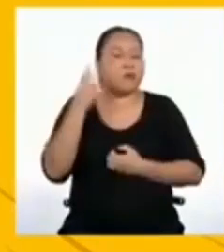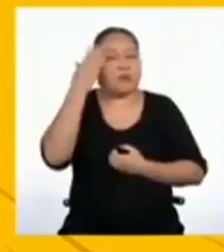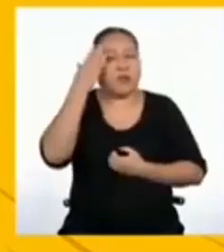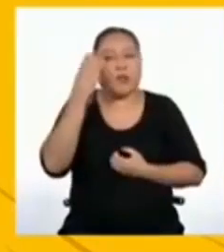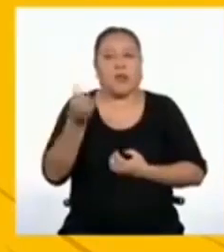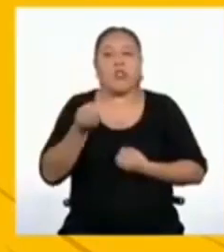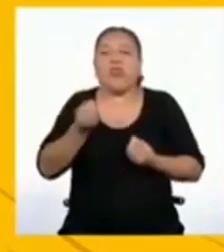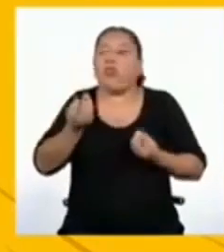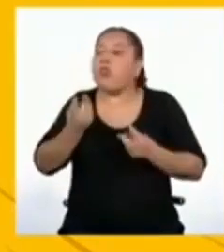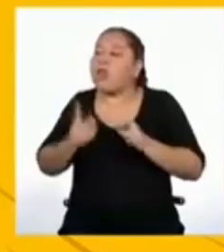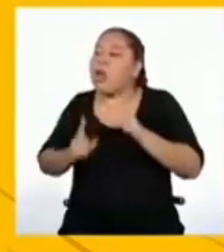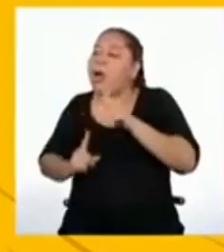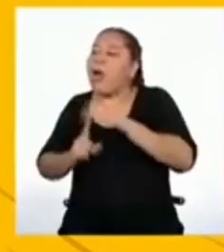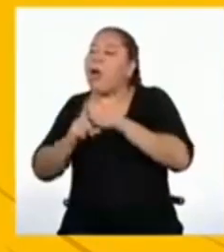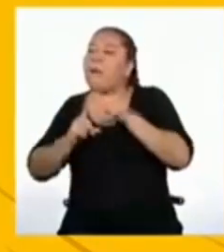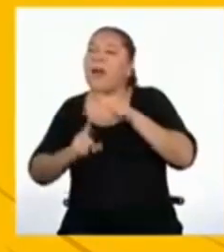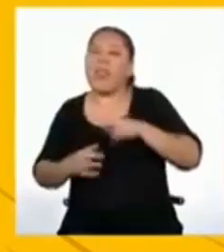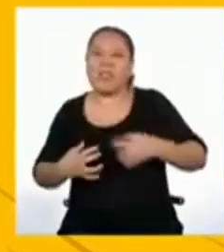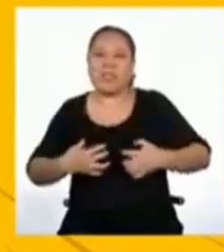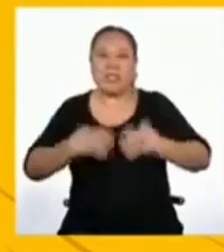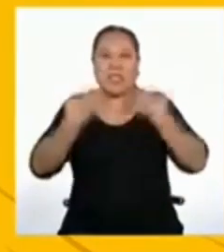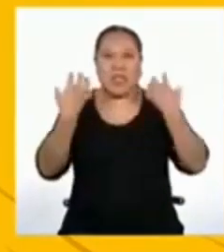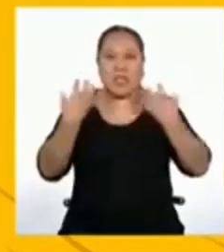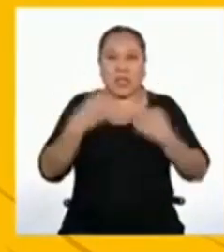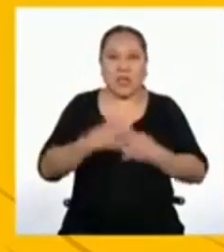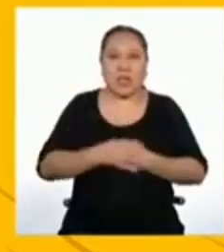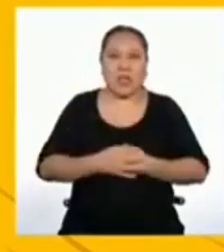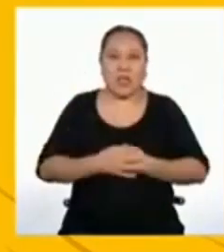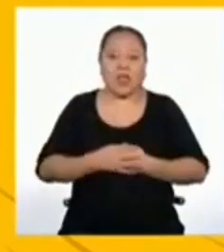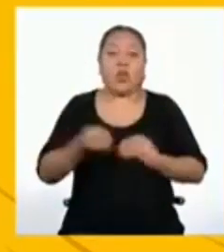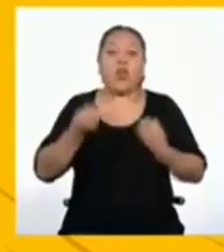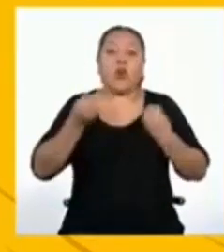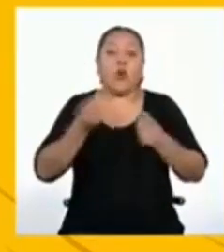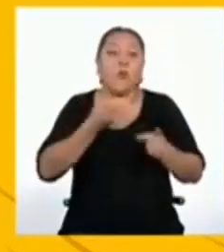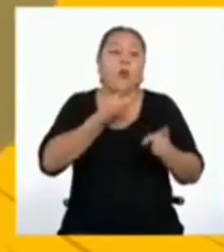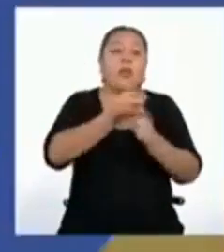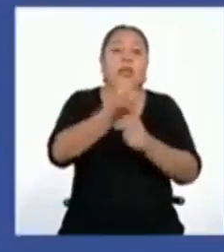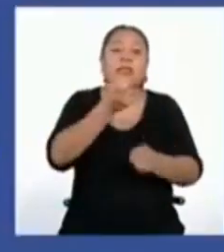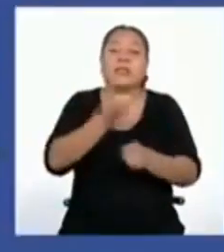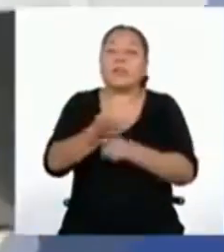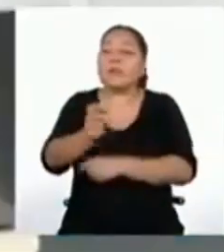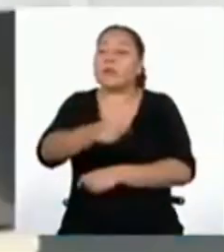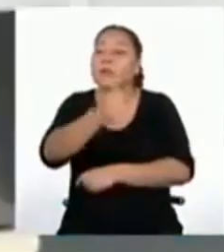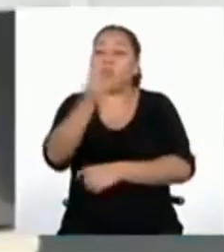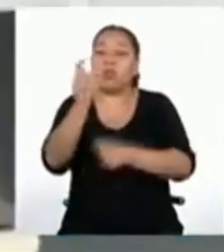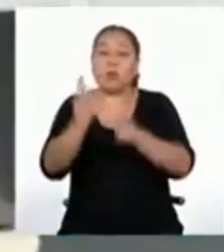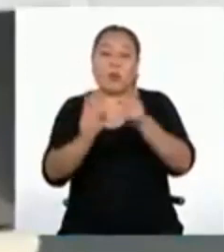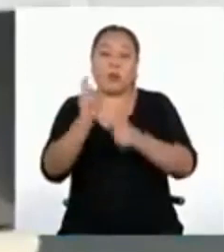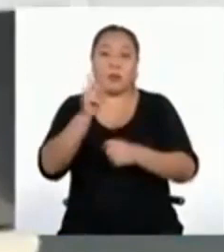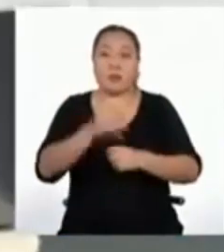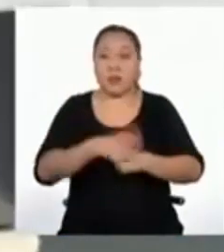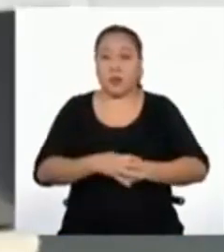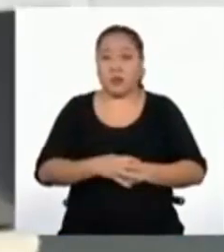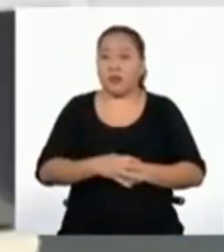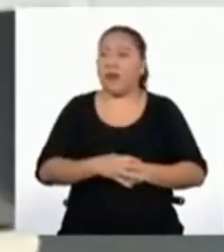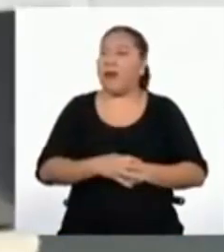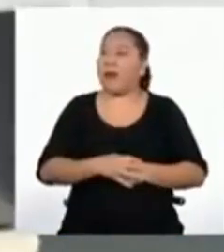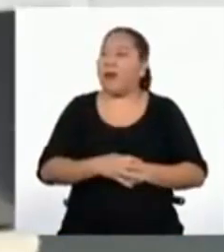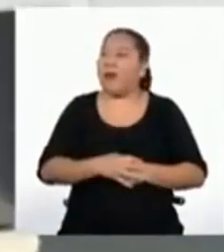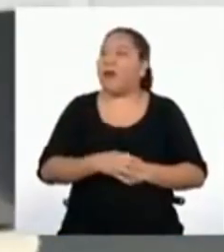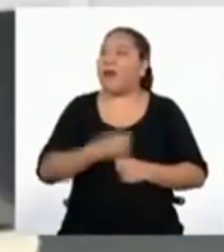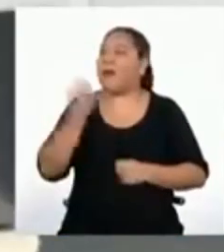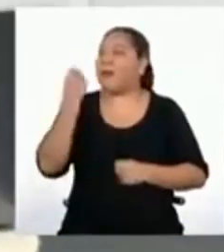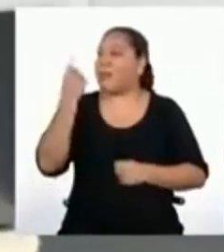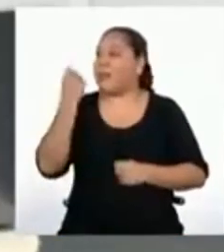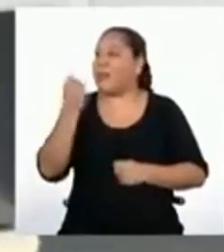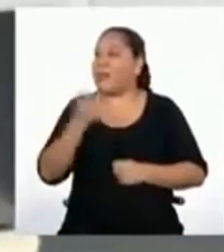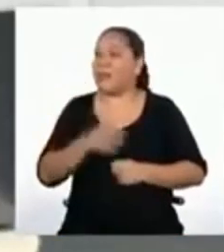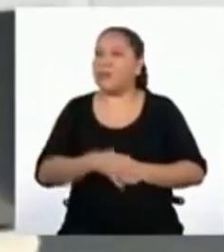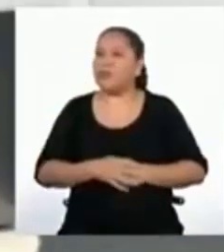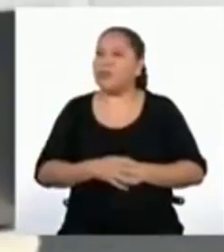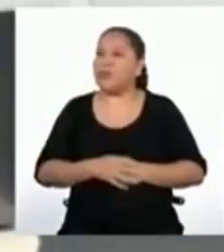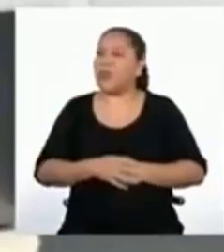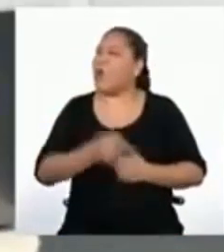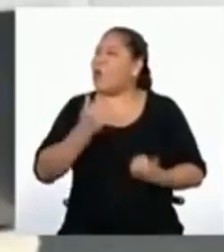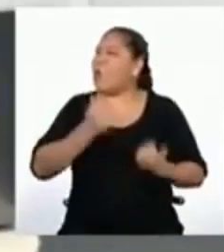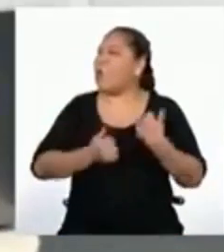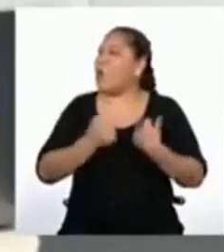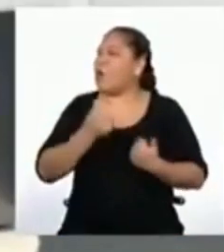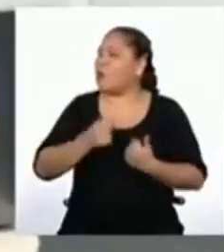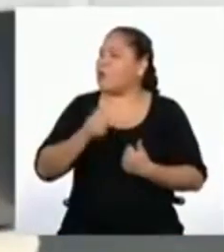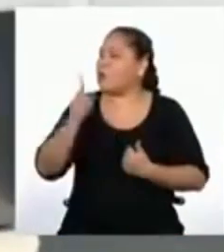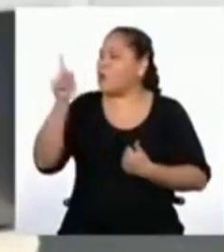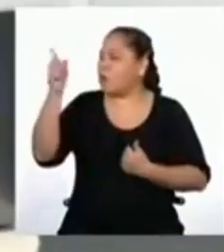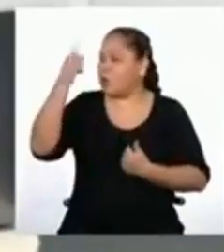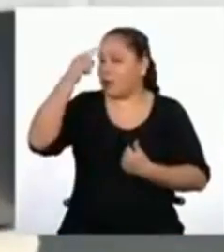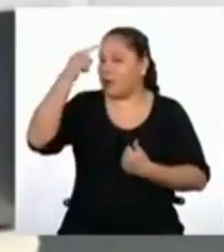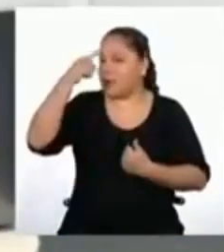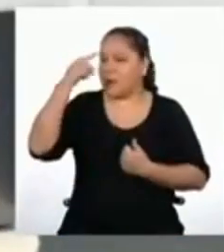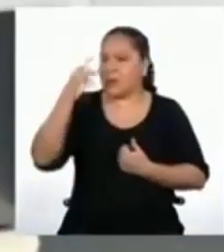consecuencias generan en nosotros y en otras personas. Ya veo. ¿Y cuáles diría que son las